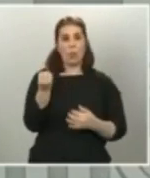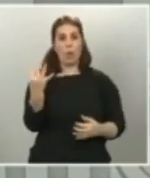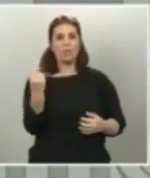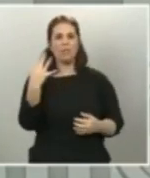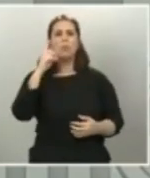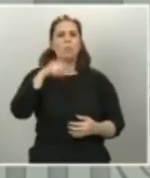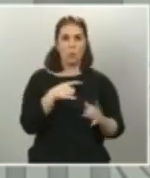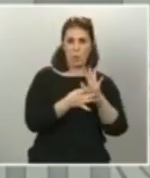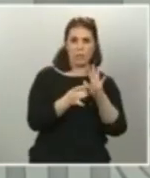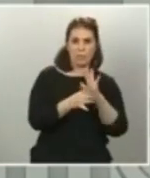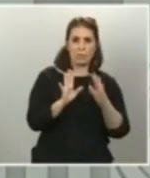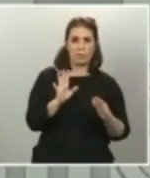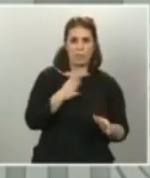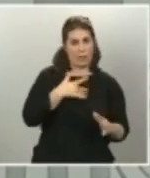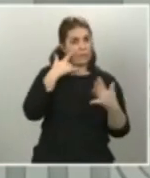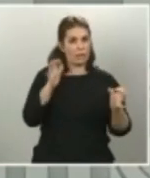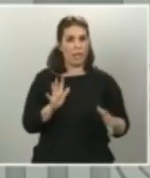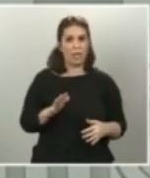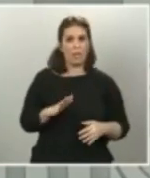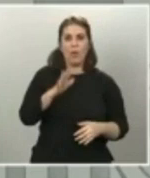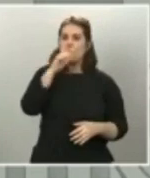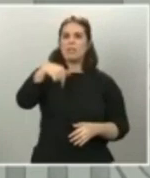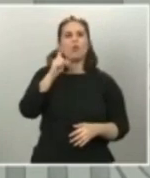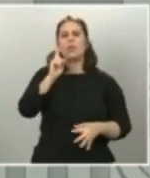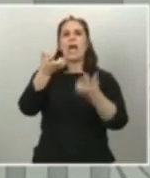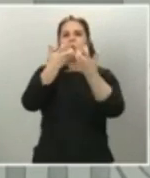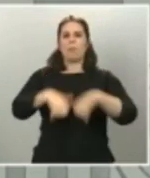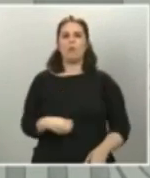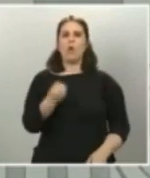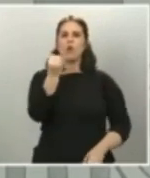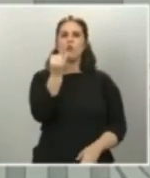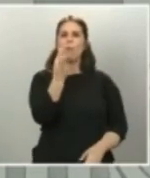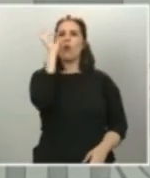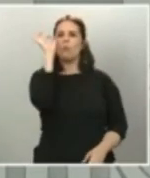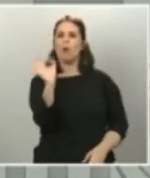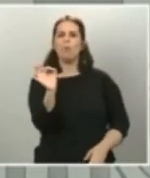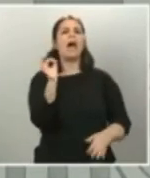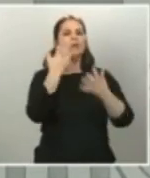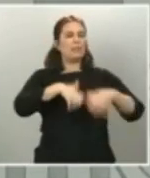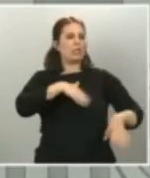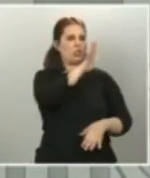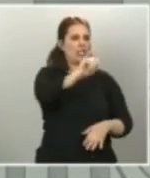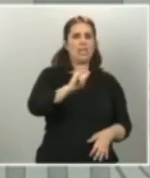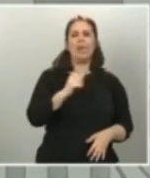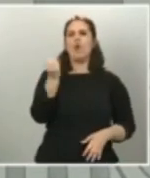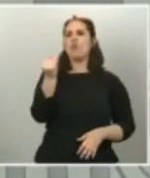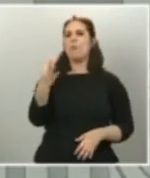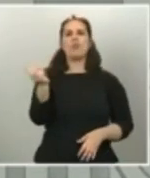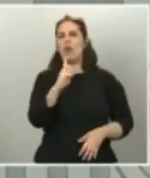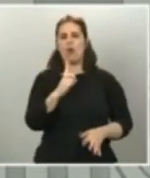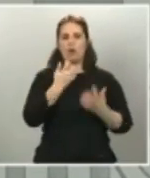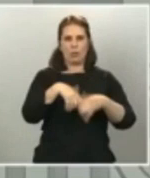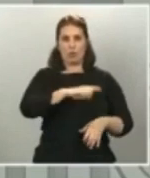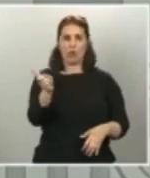no basta, esto no es un automatismo que con unos números cumplidos hay que hacer un análisis cuantitativo en estas cuatro capacidades